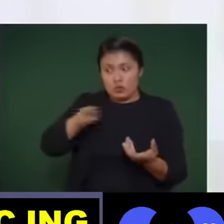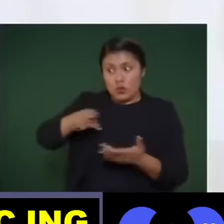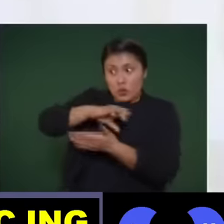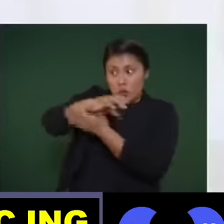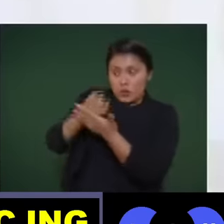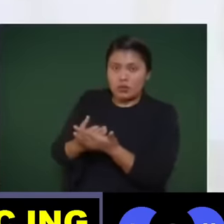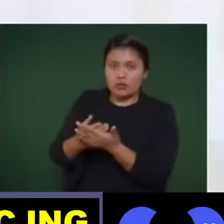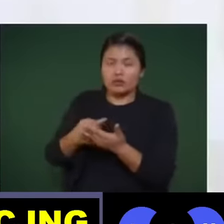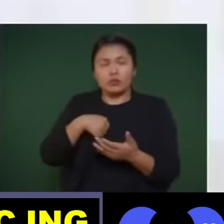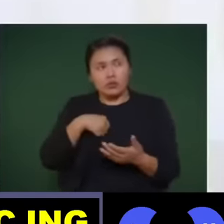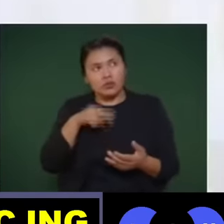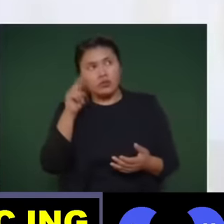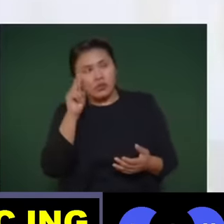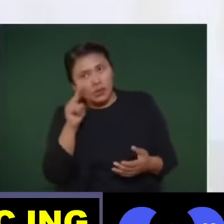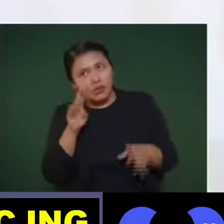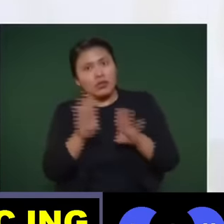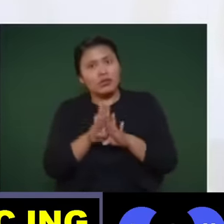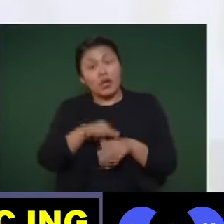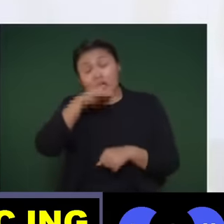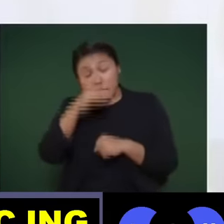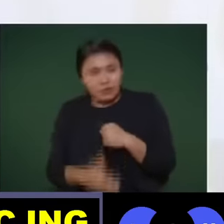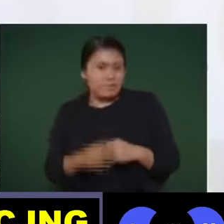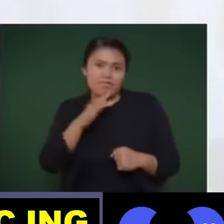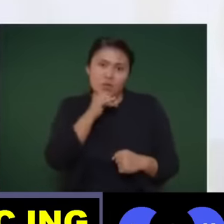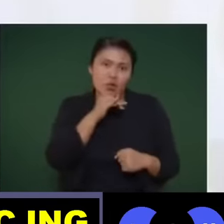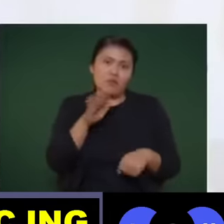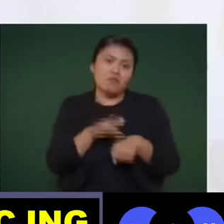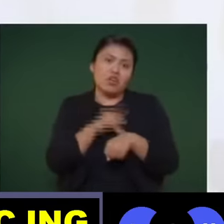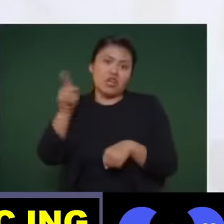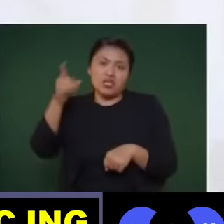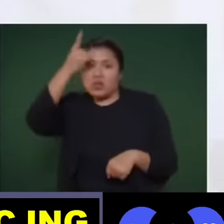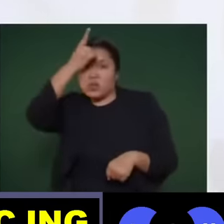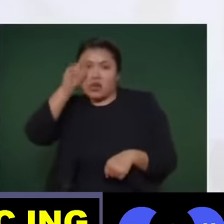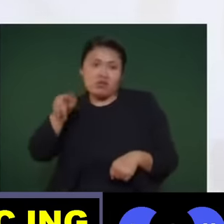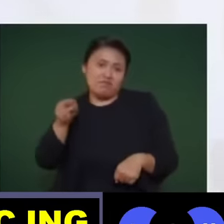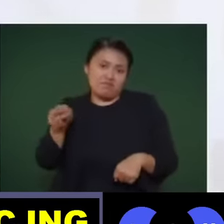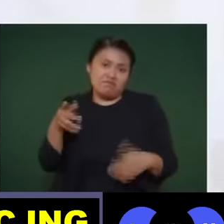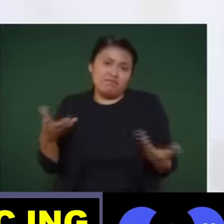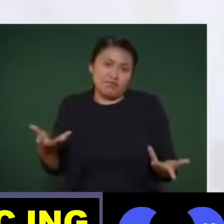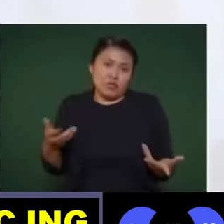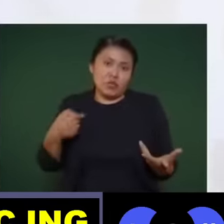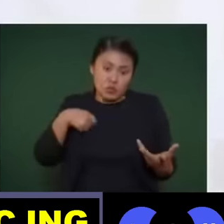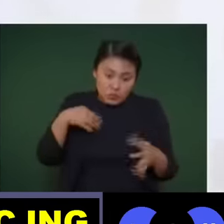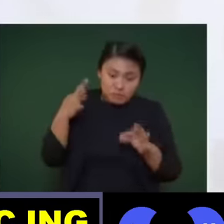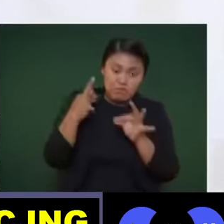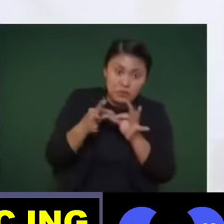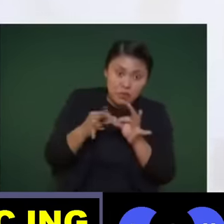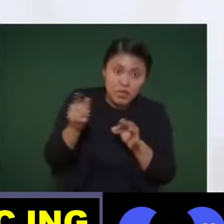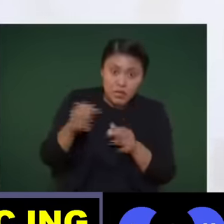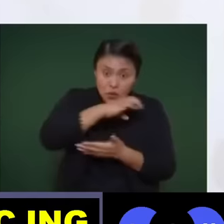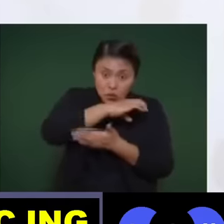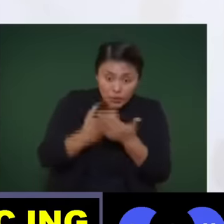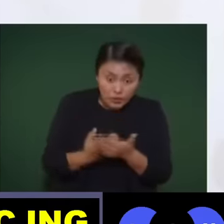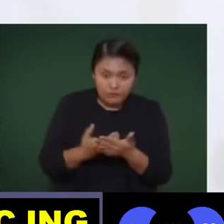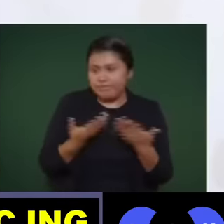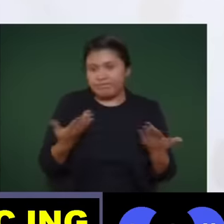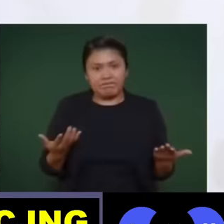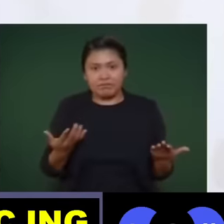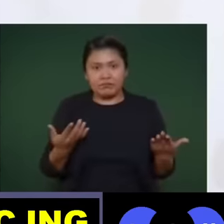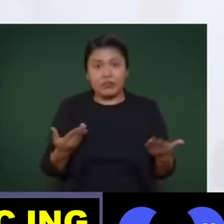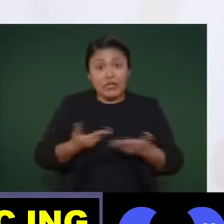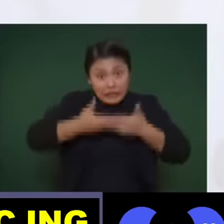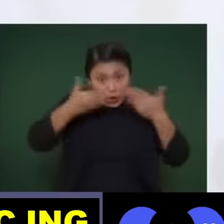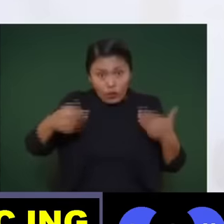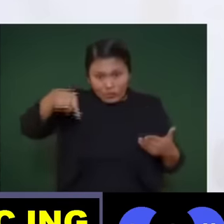lleguen los presos, pues no se puede hacer, porque pues no se ha concluido, no han cumplido con este contrato y en la presente